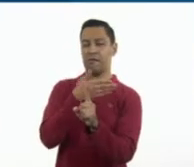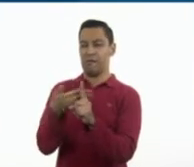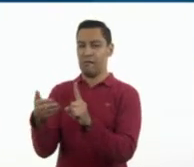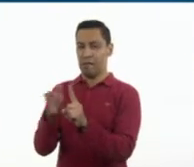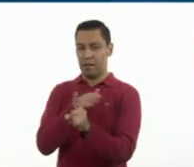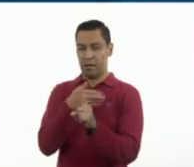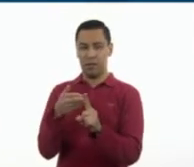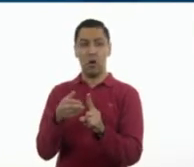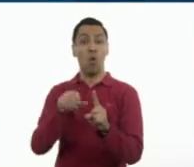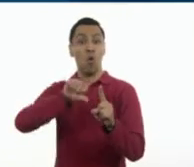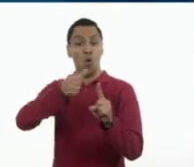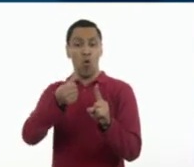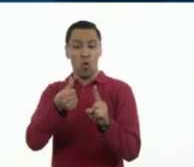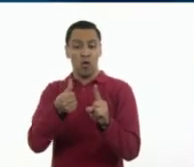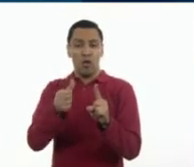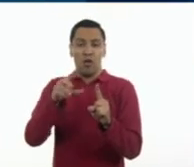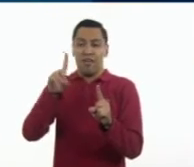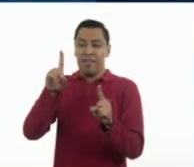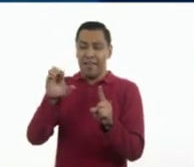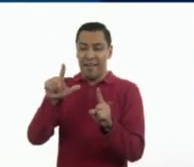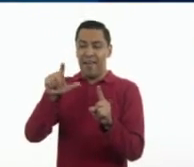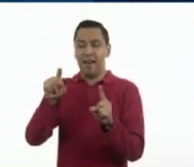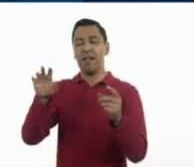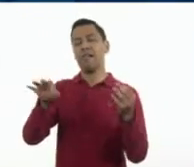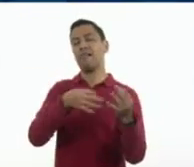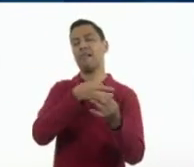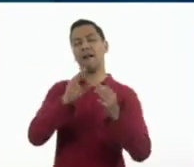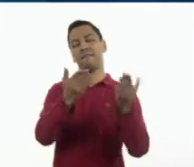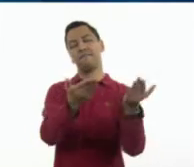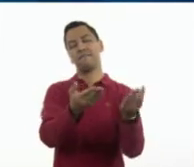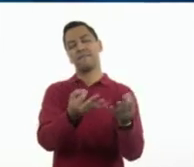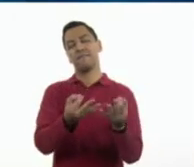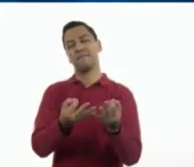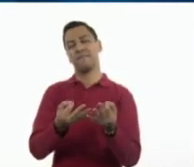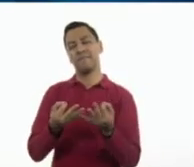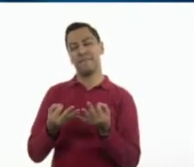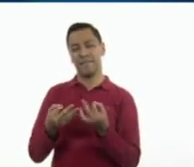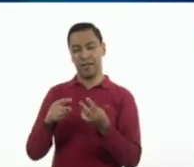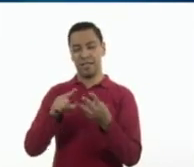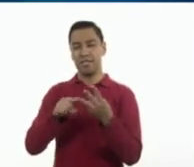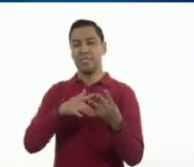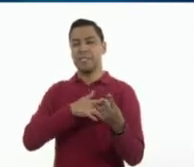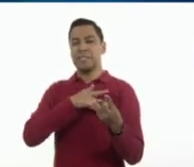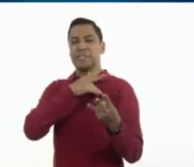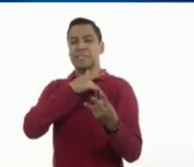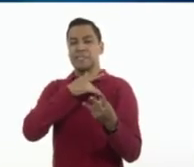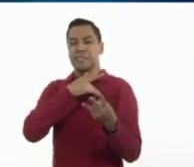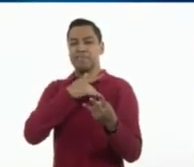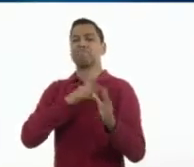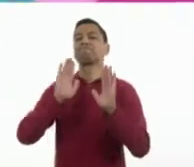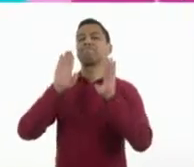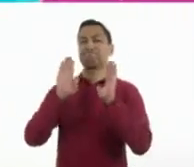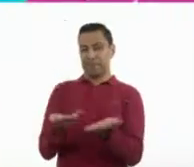otro es deleitar y el otro es conmover. ¿Qué les parece, alumnos en casa? ¿Qué te parece, Juan? Pues